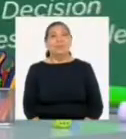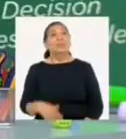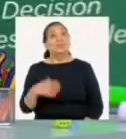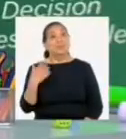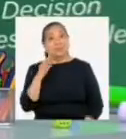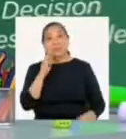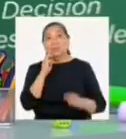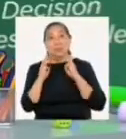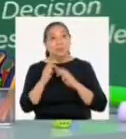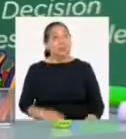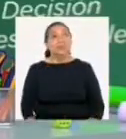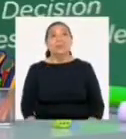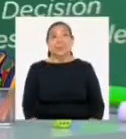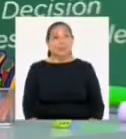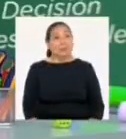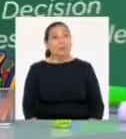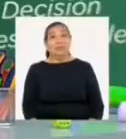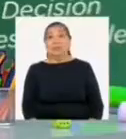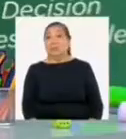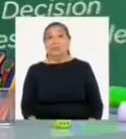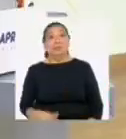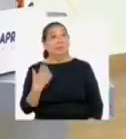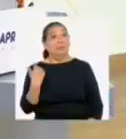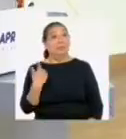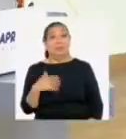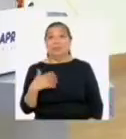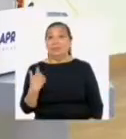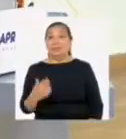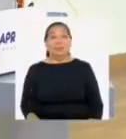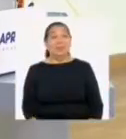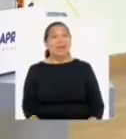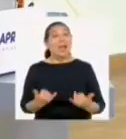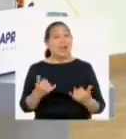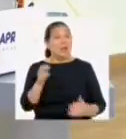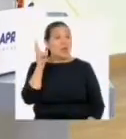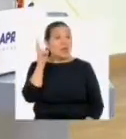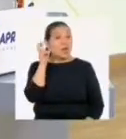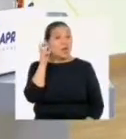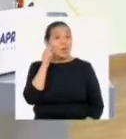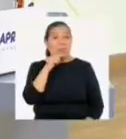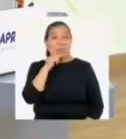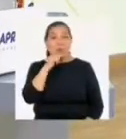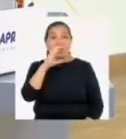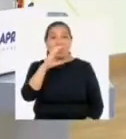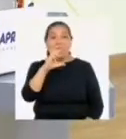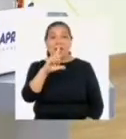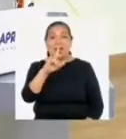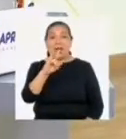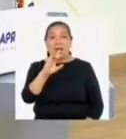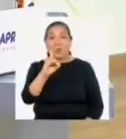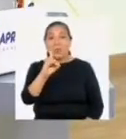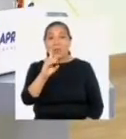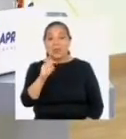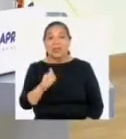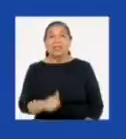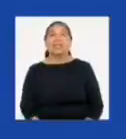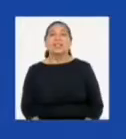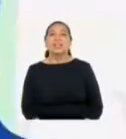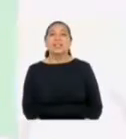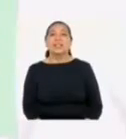¡Wow! Rebot casi termina en llamas. Ahora escuchemos el audio de Claudia, que lo grabó por separado.